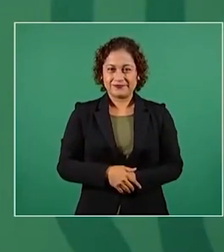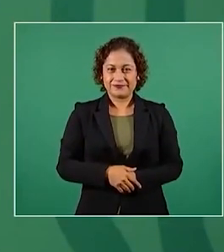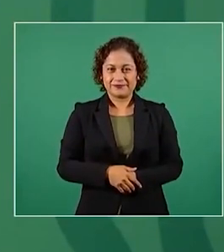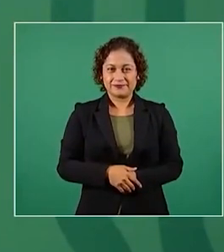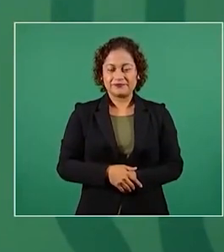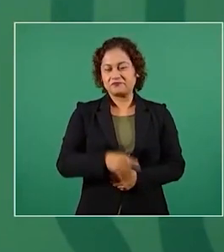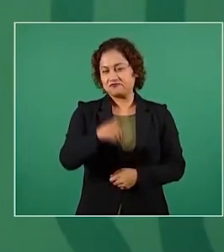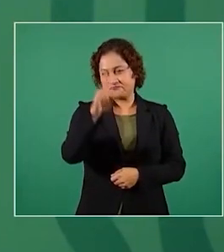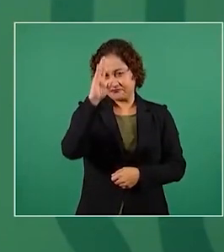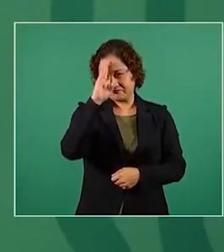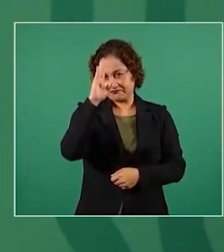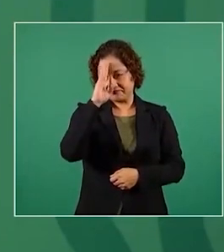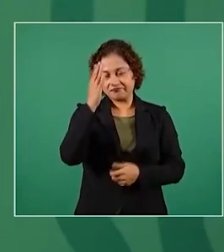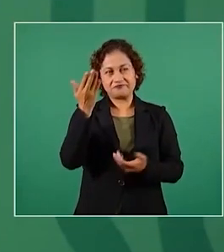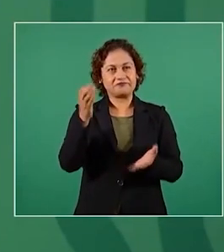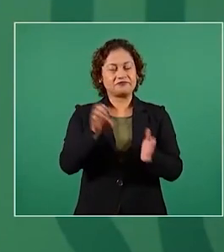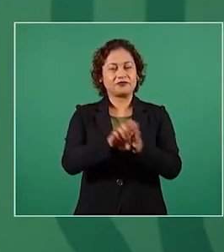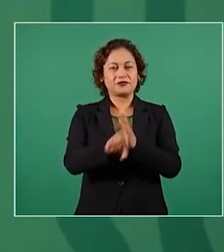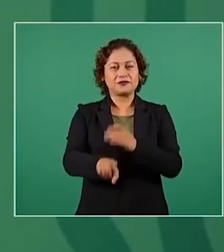cómo